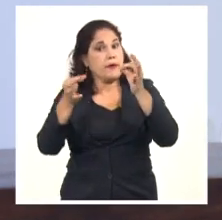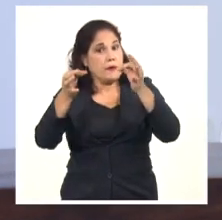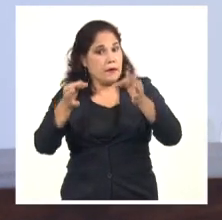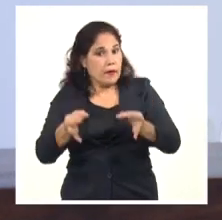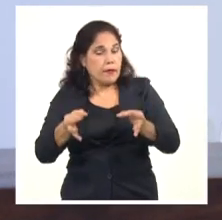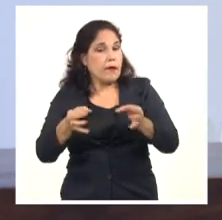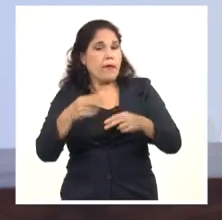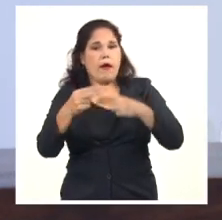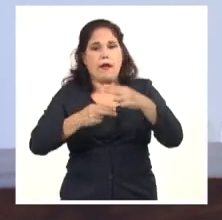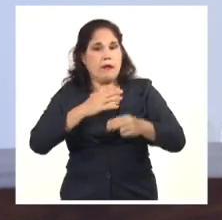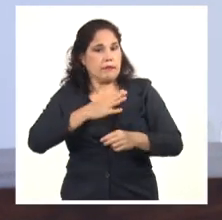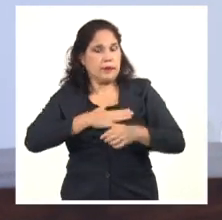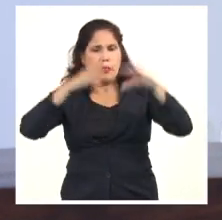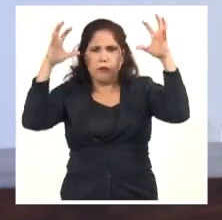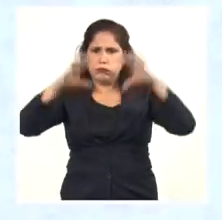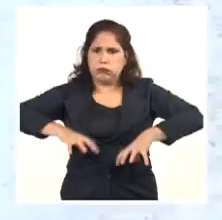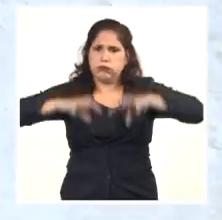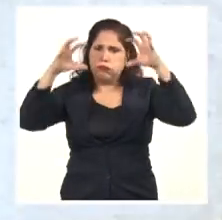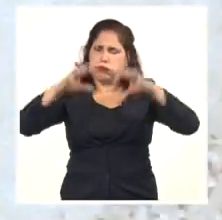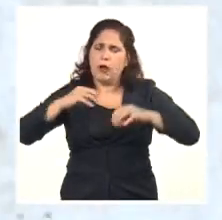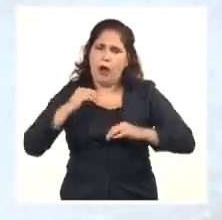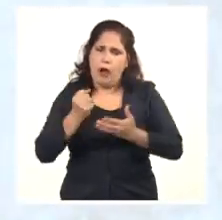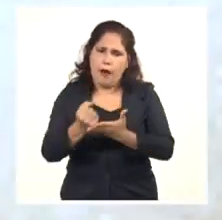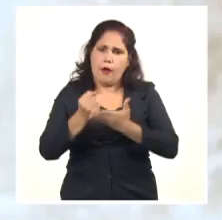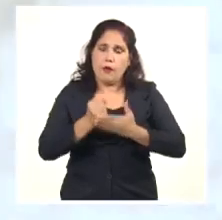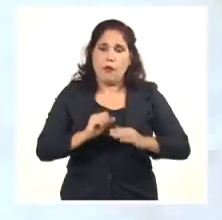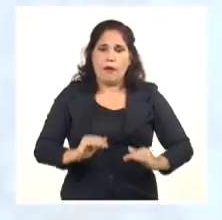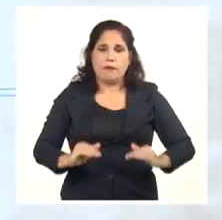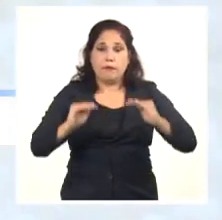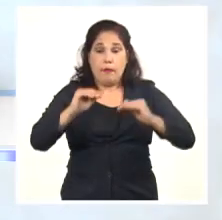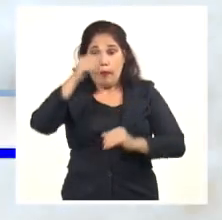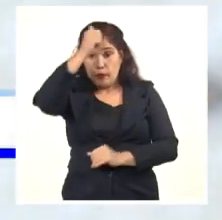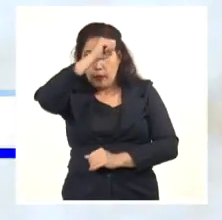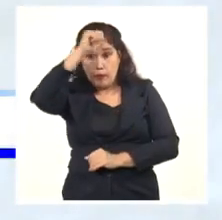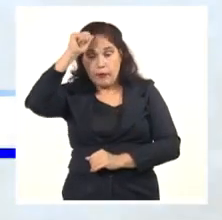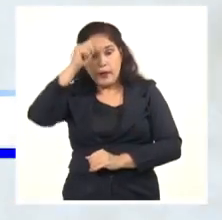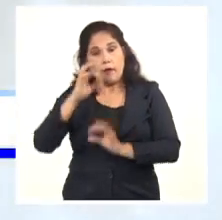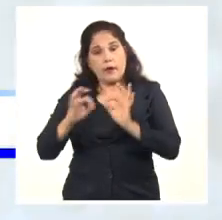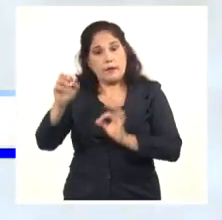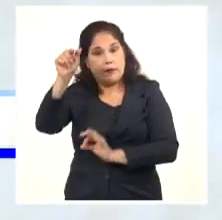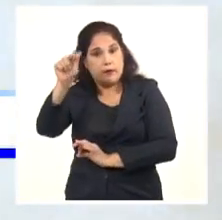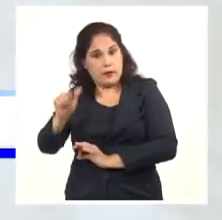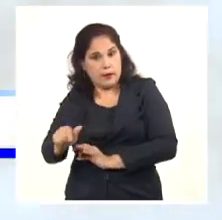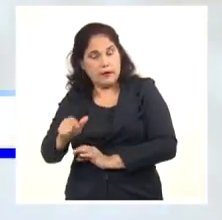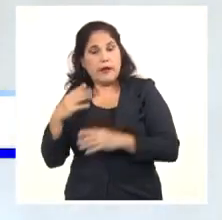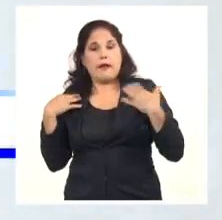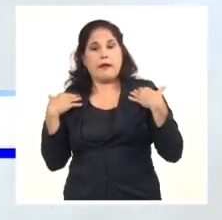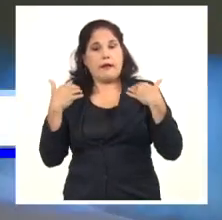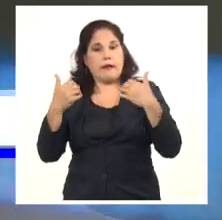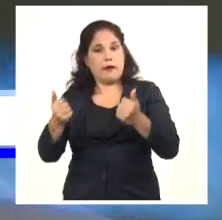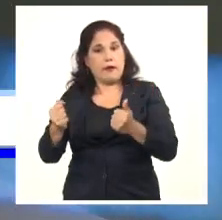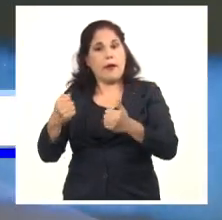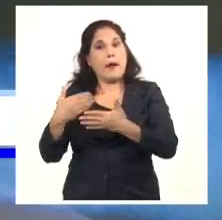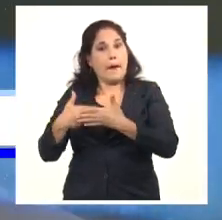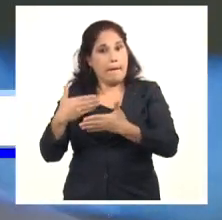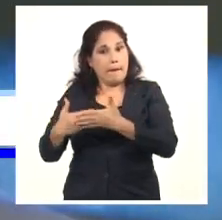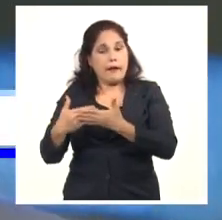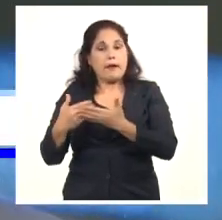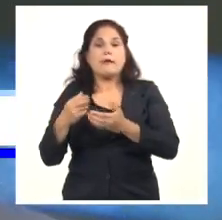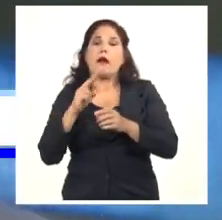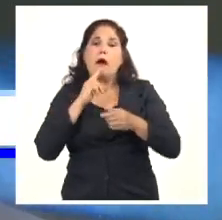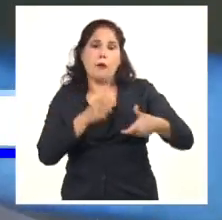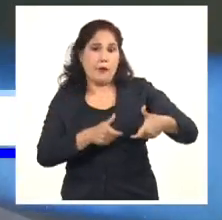explotación propia de estos acuíferos. Este domingo, especialistas y directivos de la gestión hidráulica